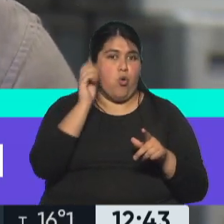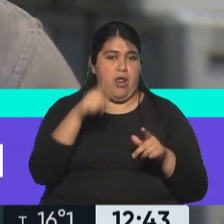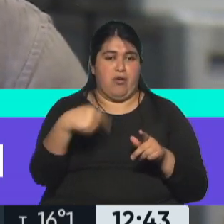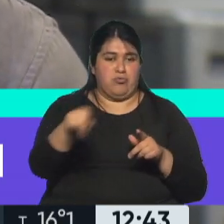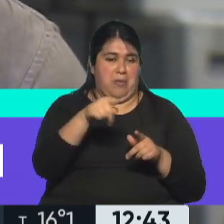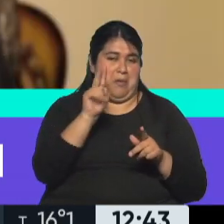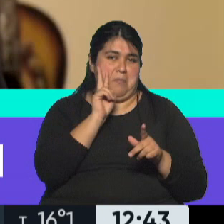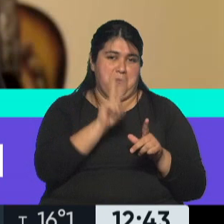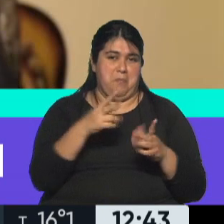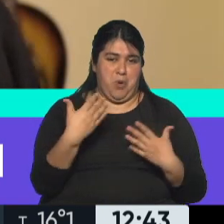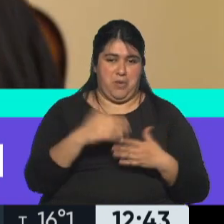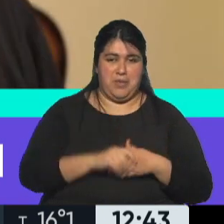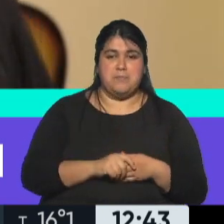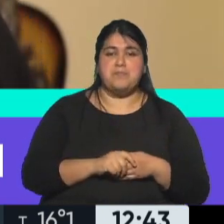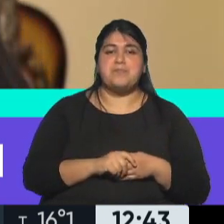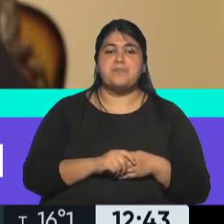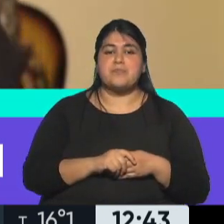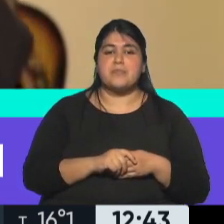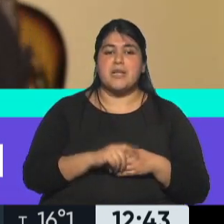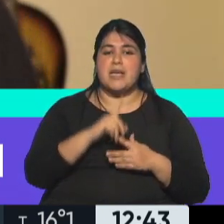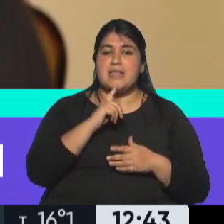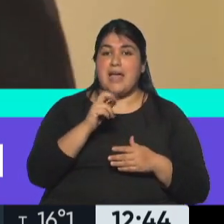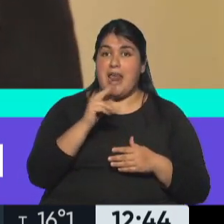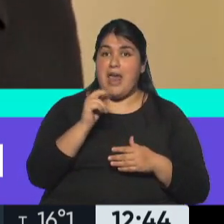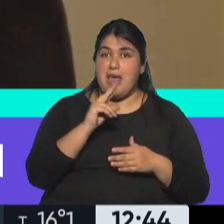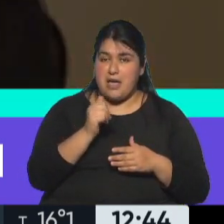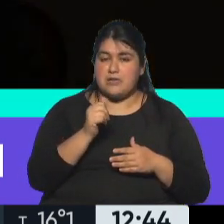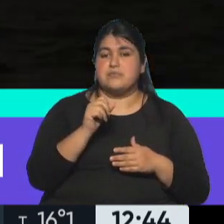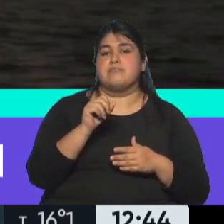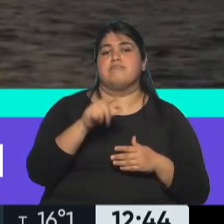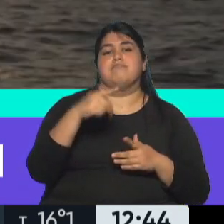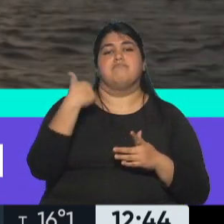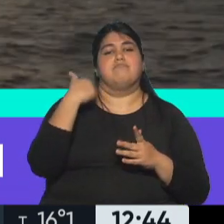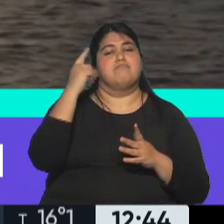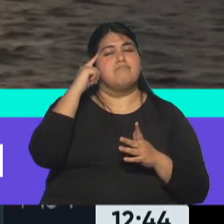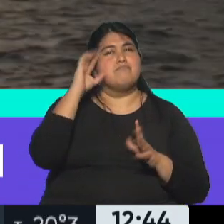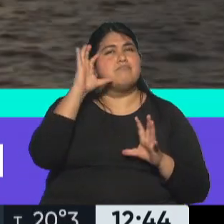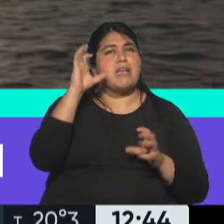invitamos a todos a verla. Tarará. Te voy a decir lo que me traje a la mente, Tarará.